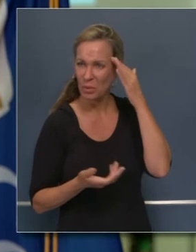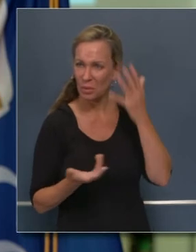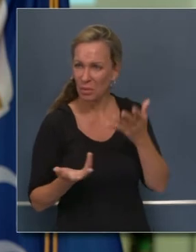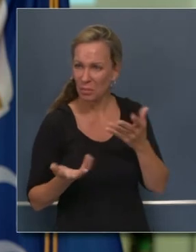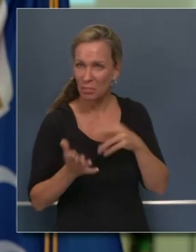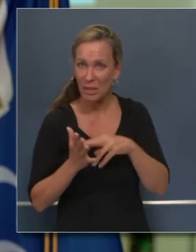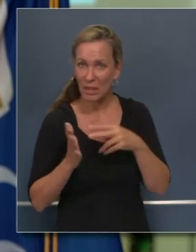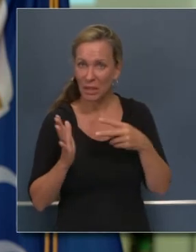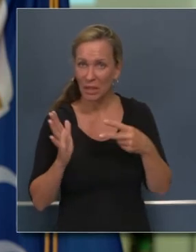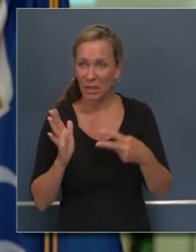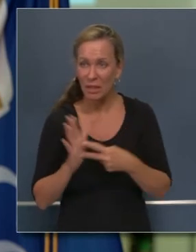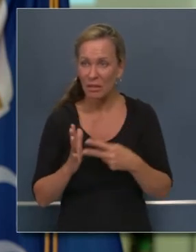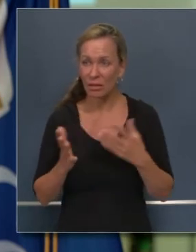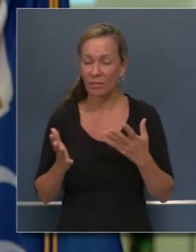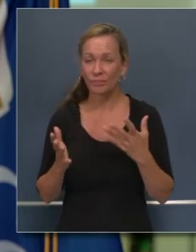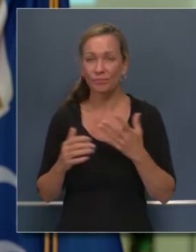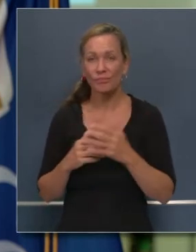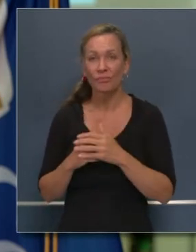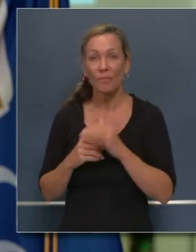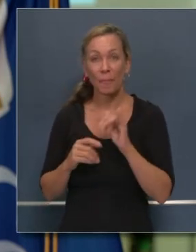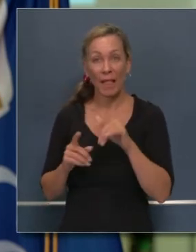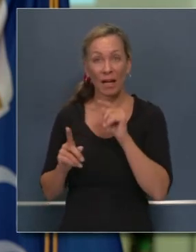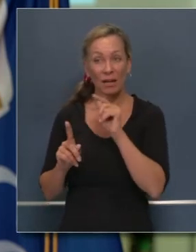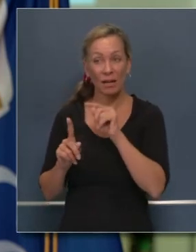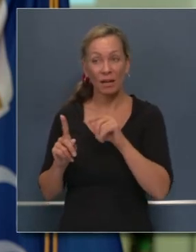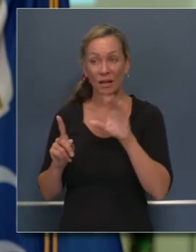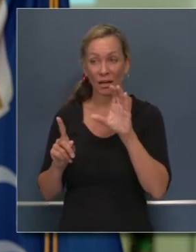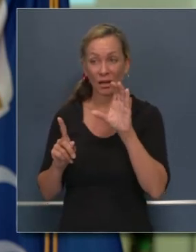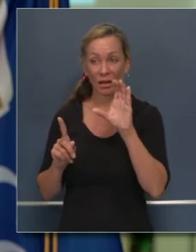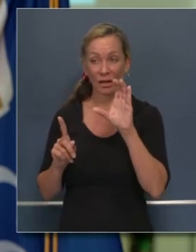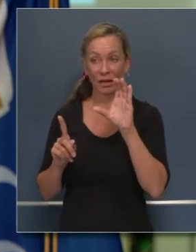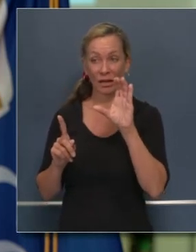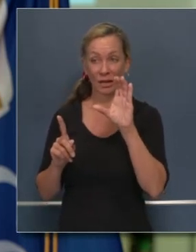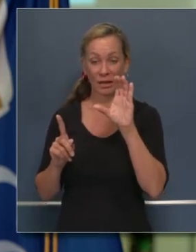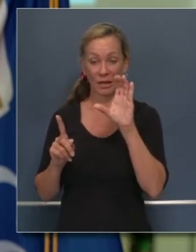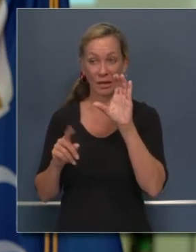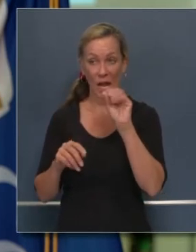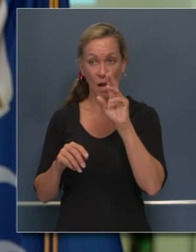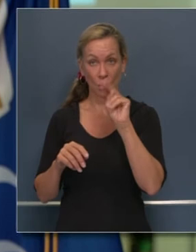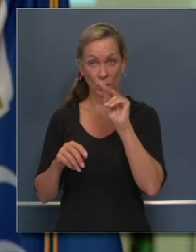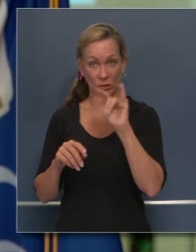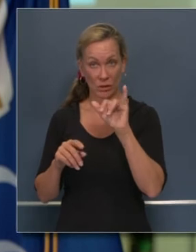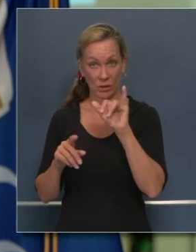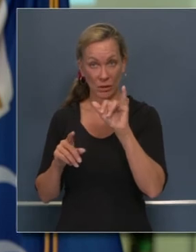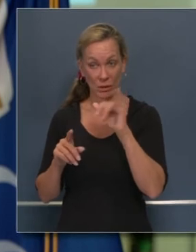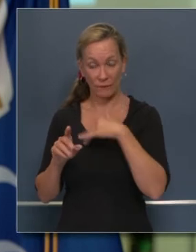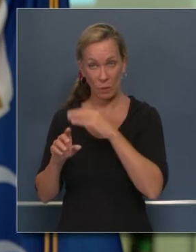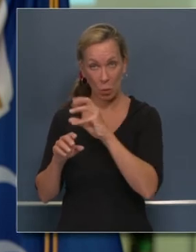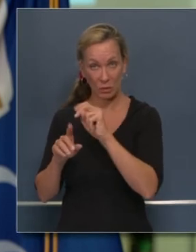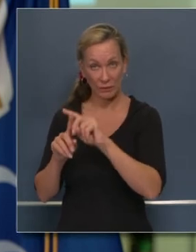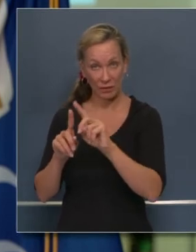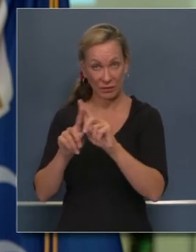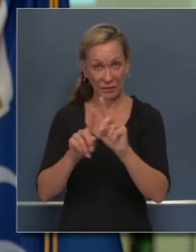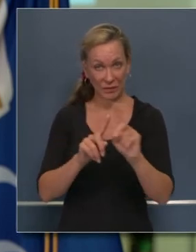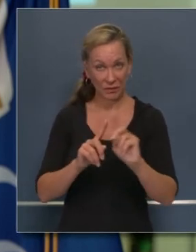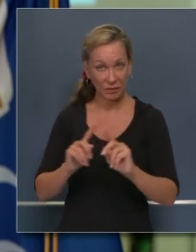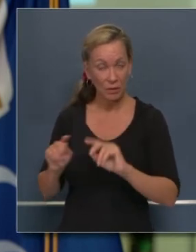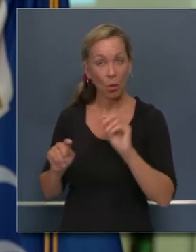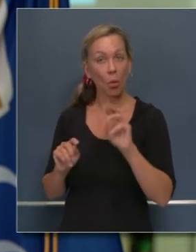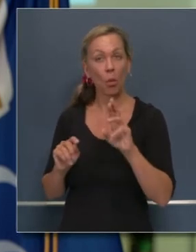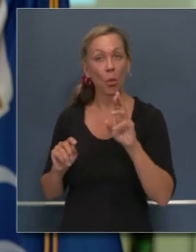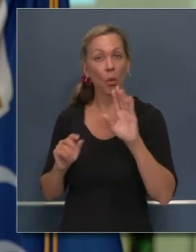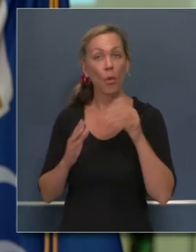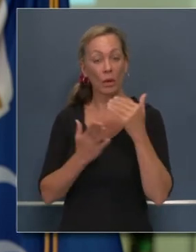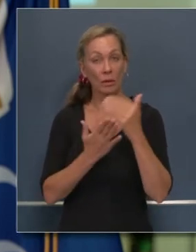algo individualizado, personalizado para el condado? O sea, ¿por qué está tardando esto tanto tiempo?